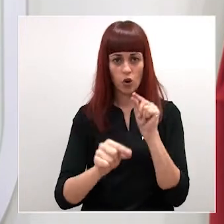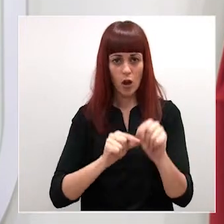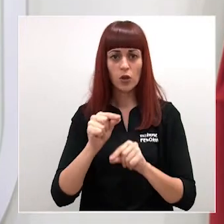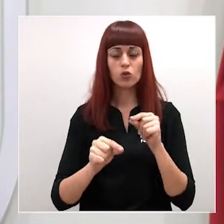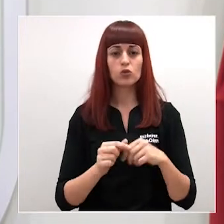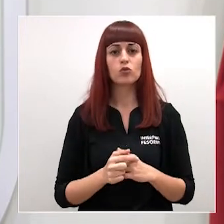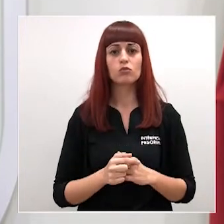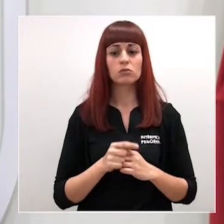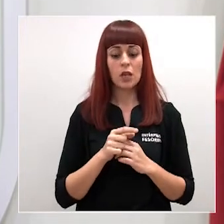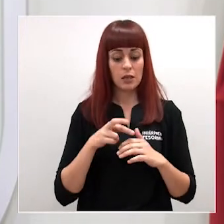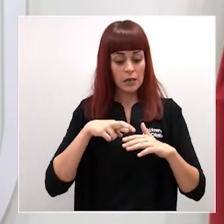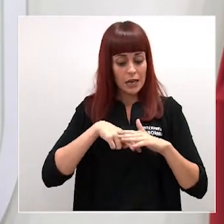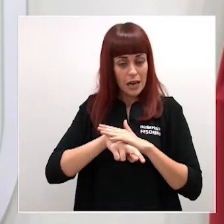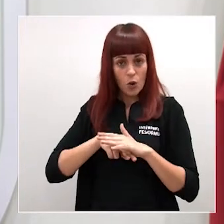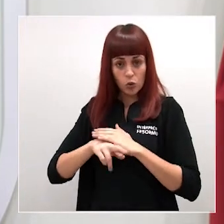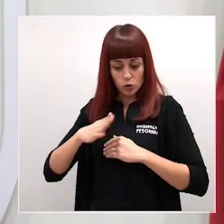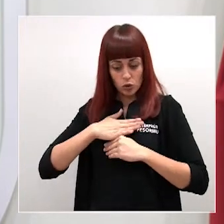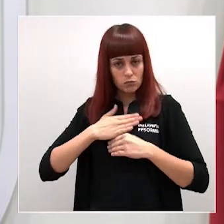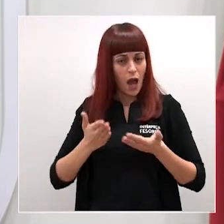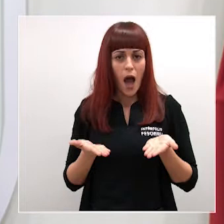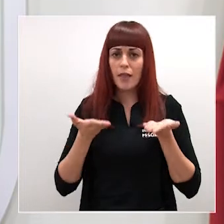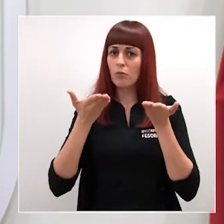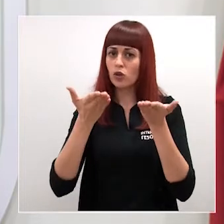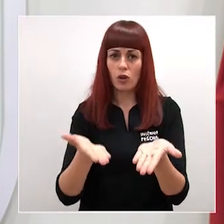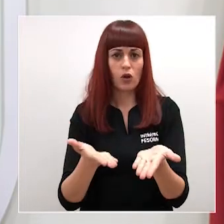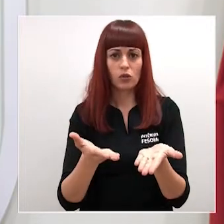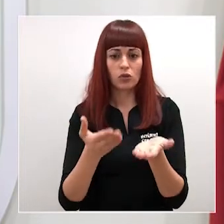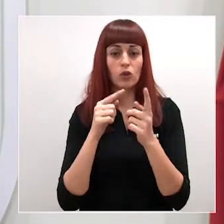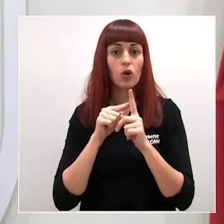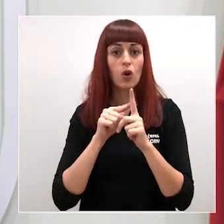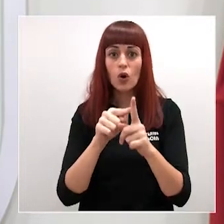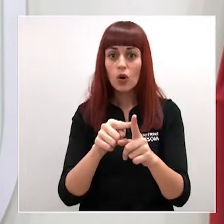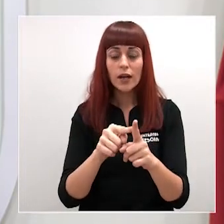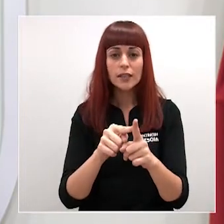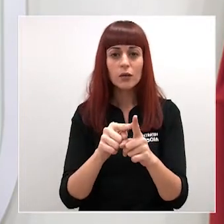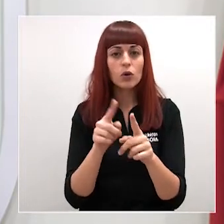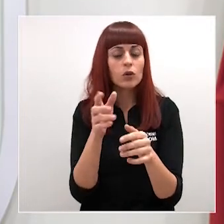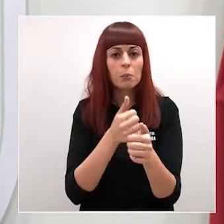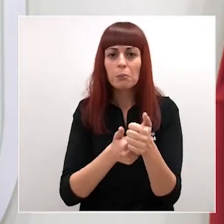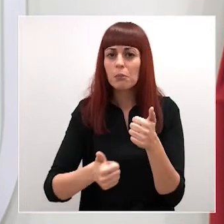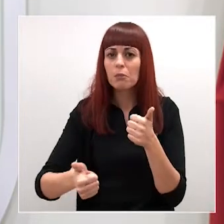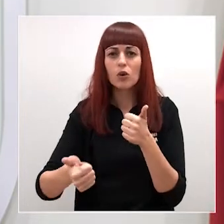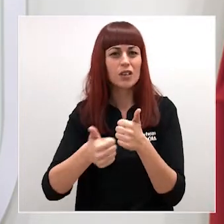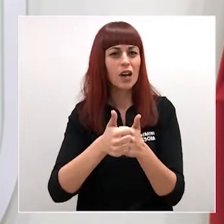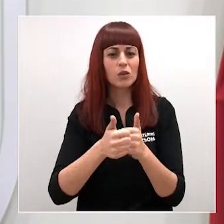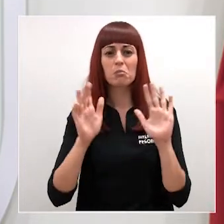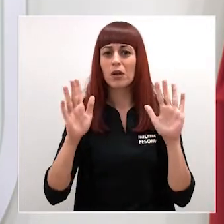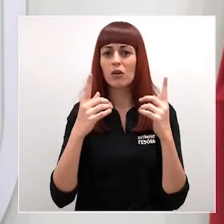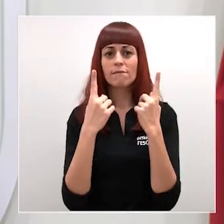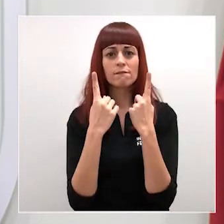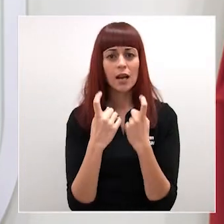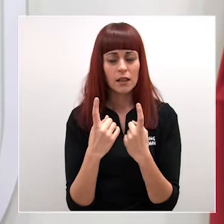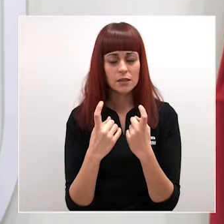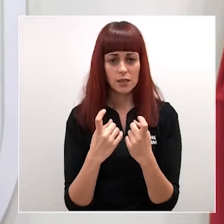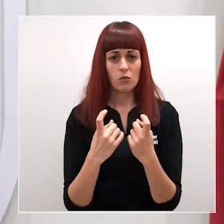destinar todos los recursos a nuestro alcance. Con este fin absolutamente prioritario, necesitamos tener la